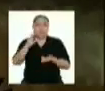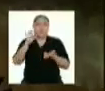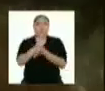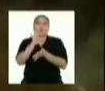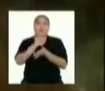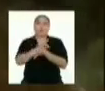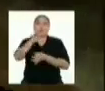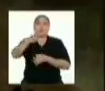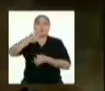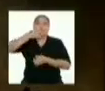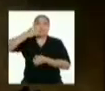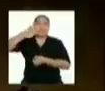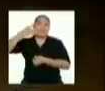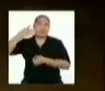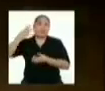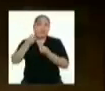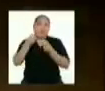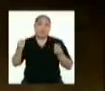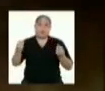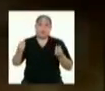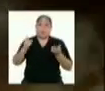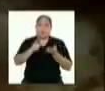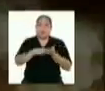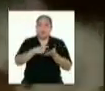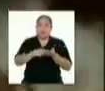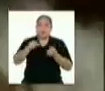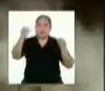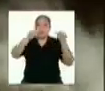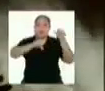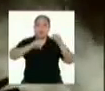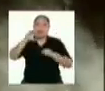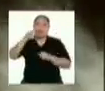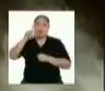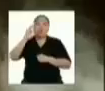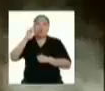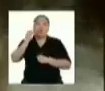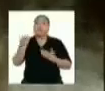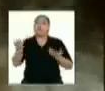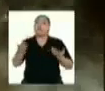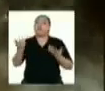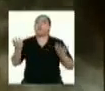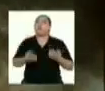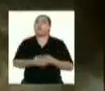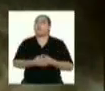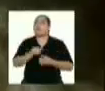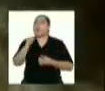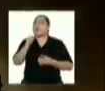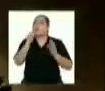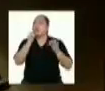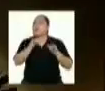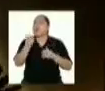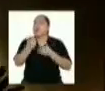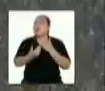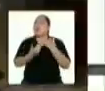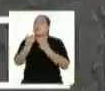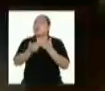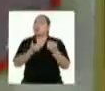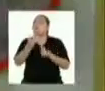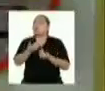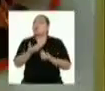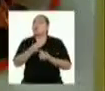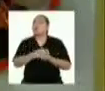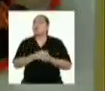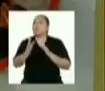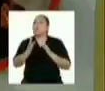que el papel sea blanco, muchas veces se blanquea con cloro. ¿Y a dónde crees que van los residuos del proceso de